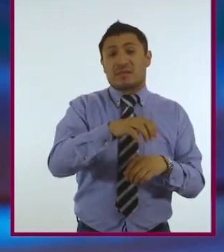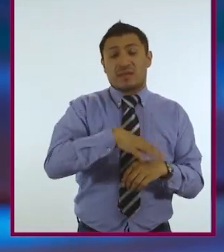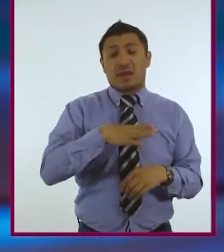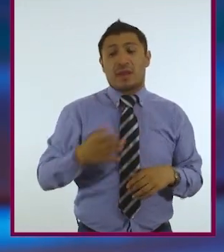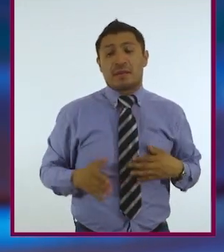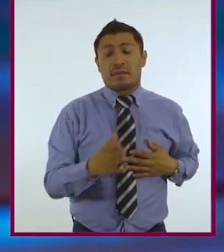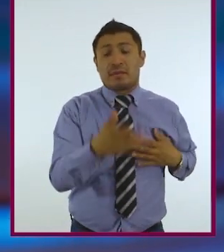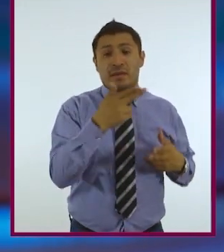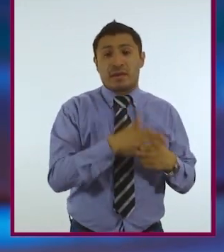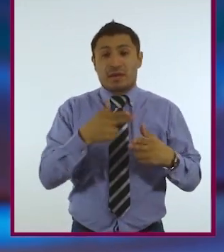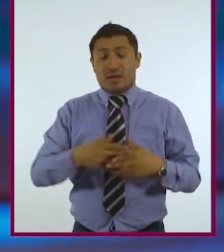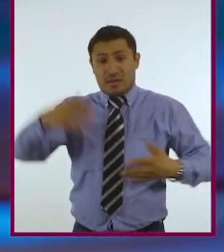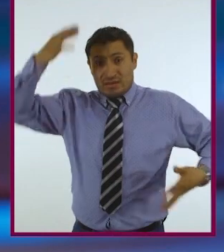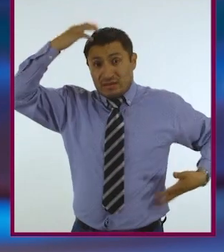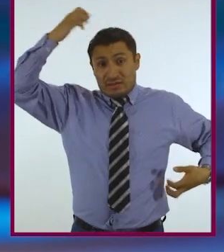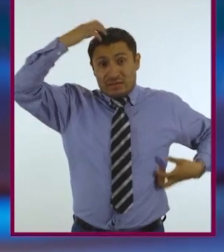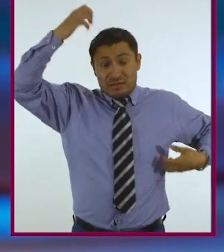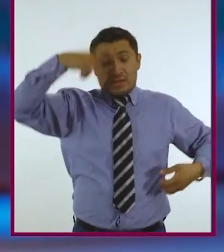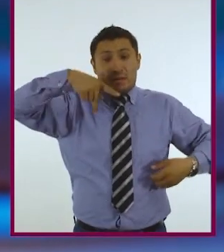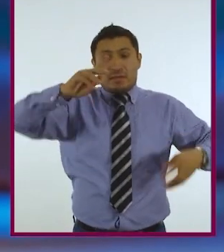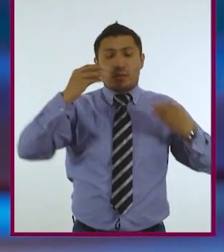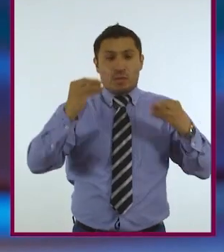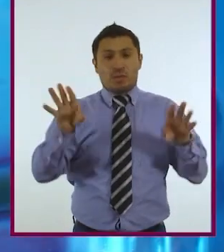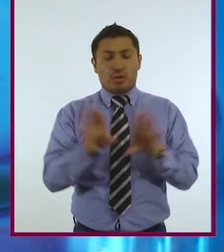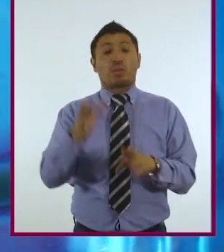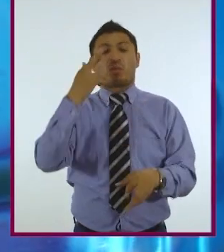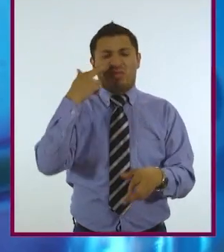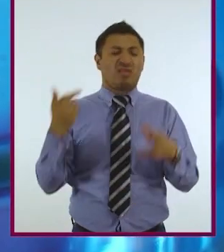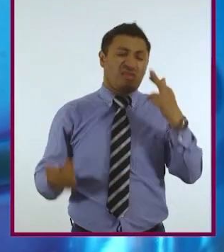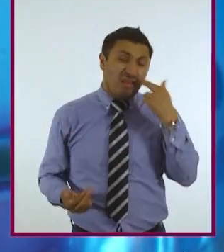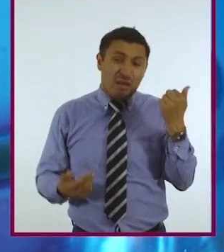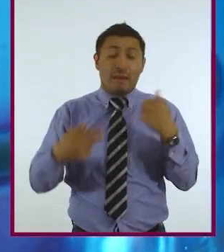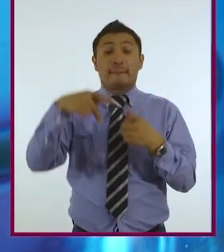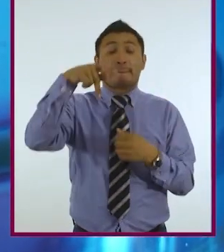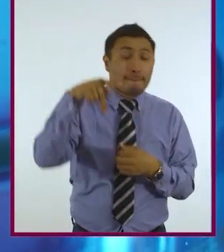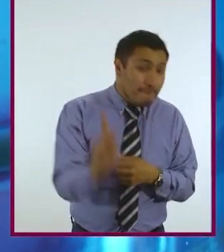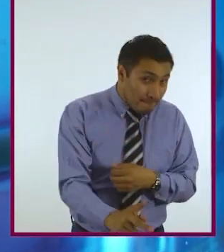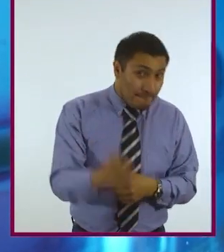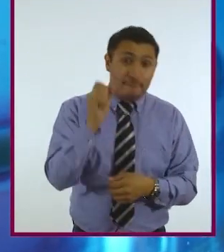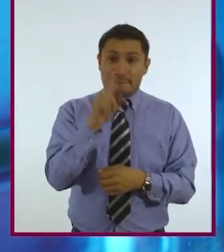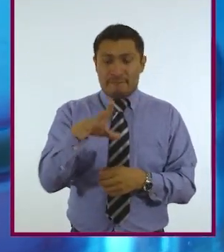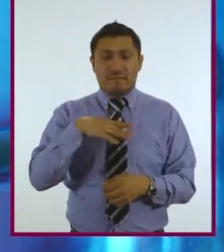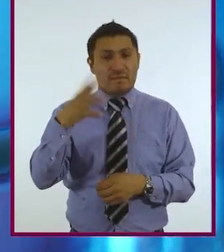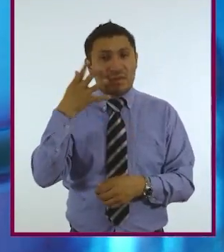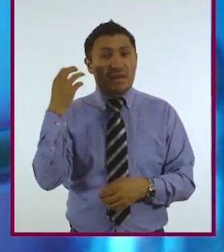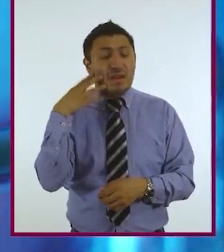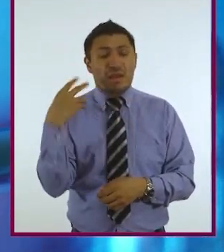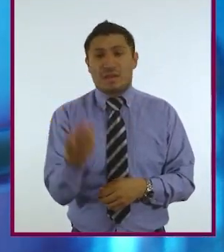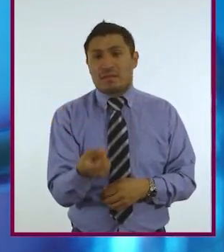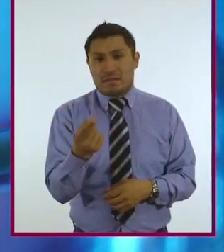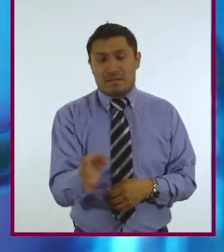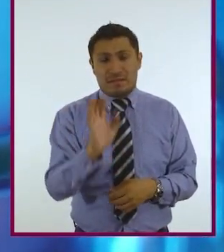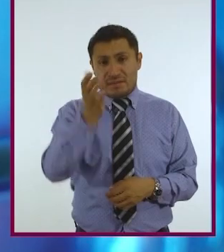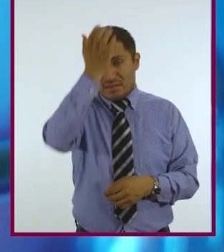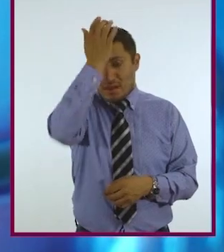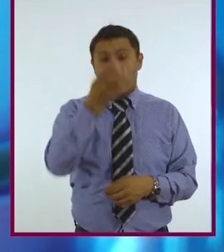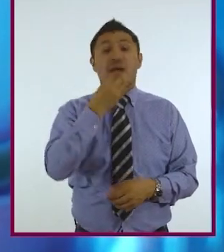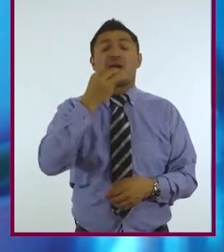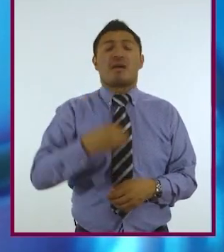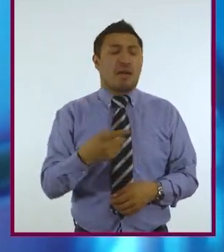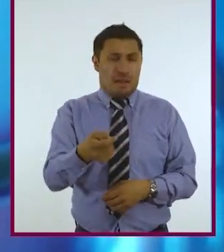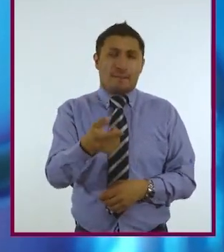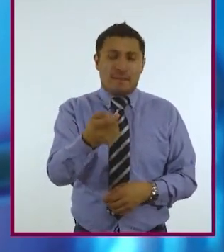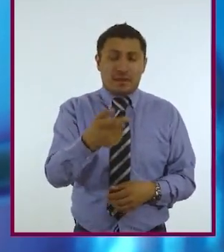desde peces hasta primates no humanos, aunque la mayoría son roedores. Sin embargo, también se encuentra gatos, perros y ovejas, aunque en